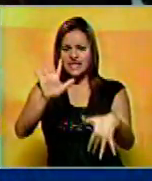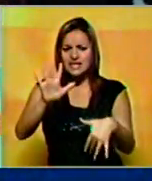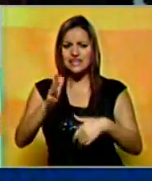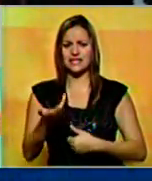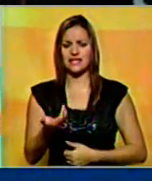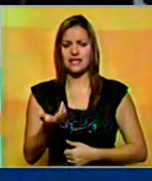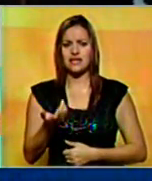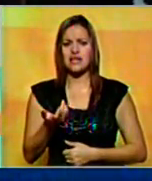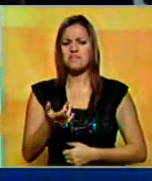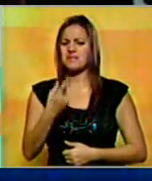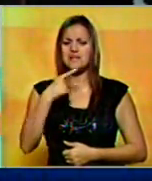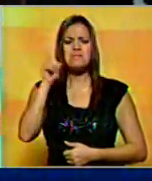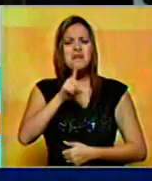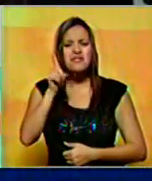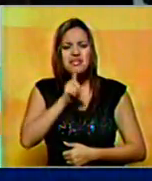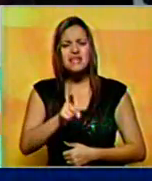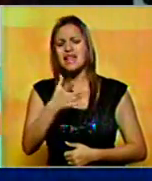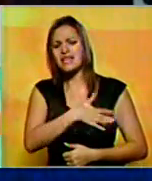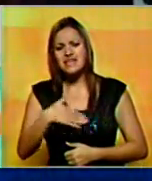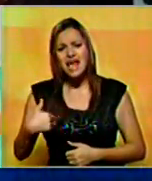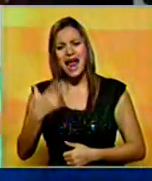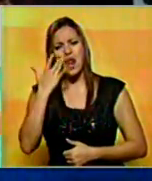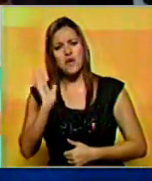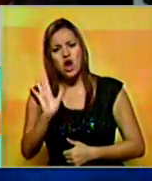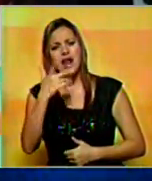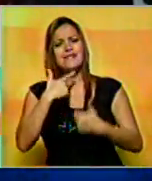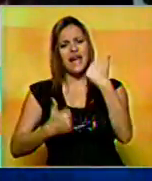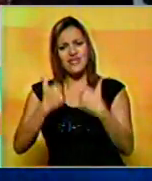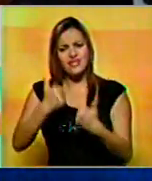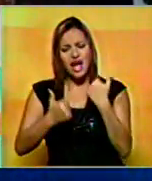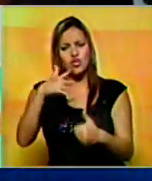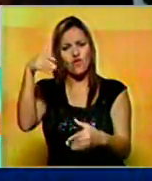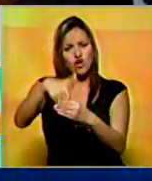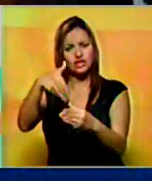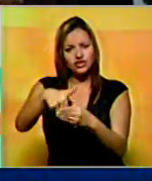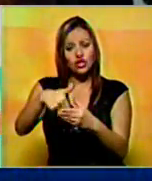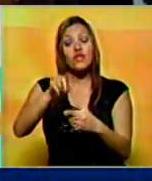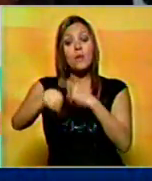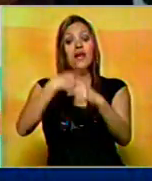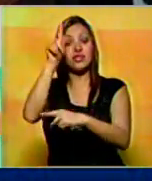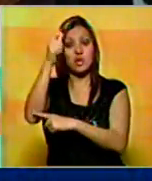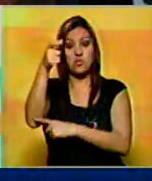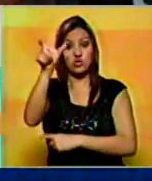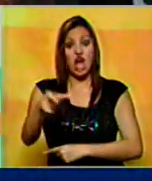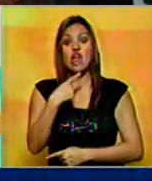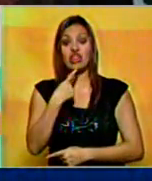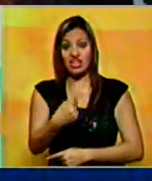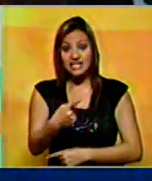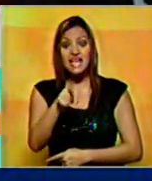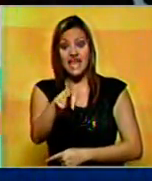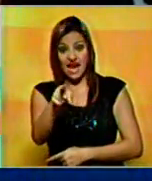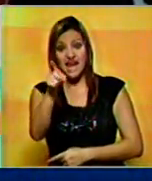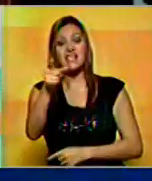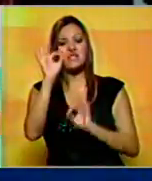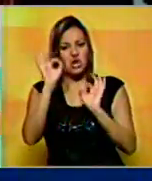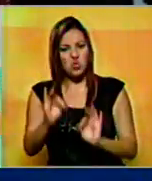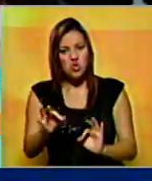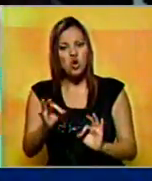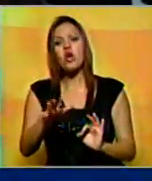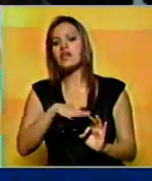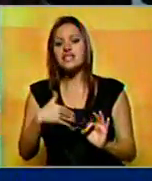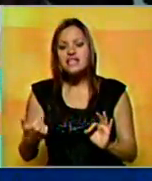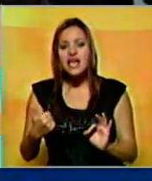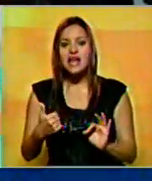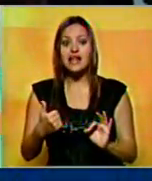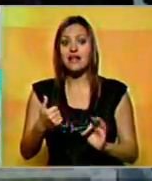La mandataria desmintió los rumores acerca de su posible candidatura, luego de que un diputado asegurara que Fernández se lanzaría a un cargo que